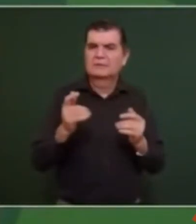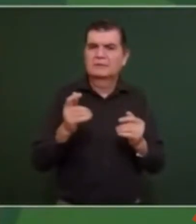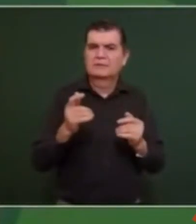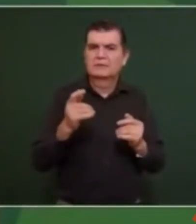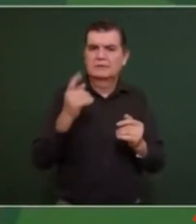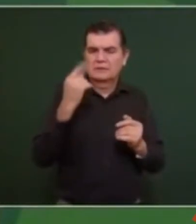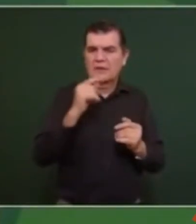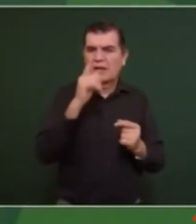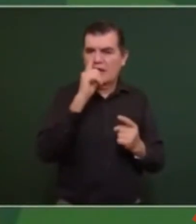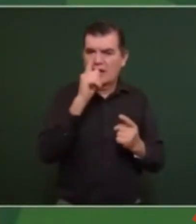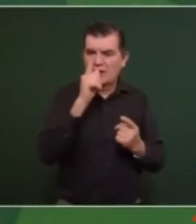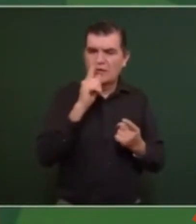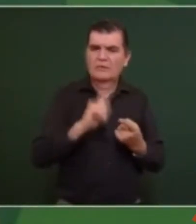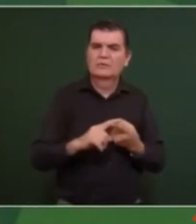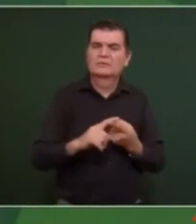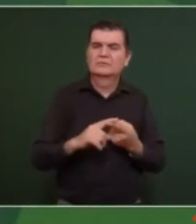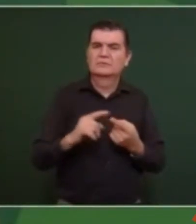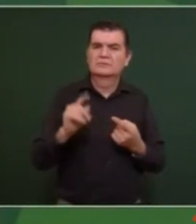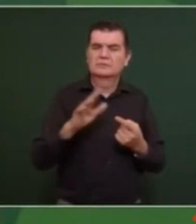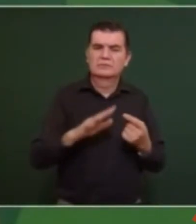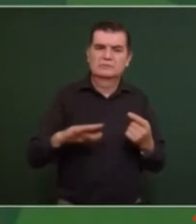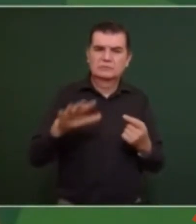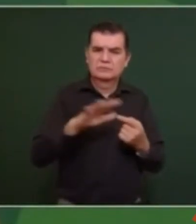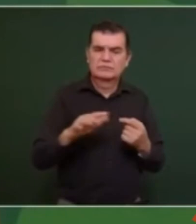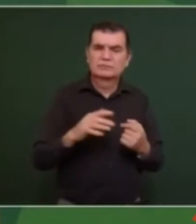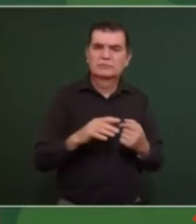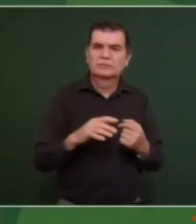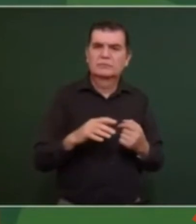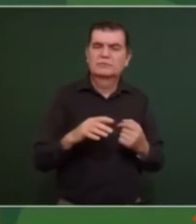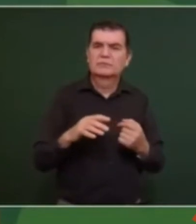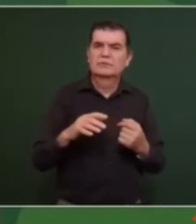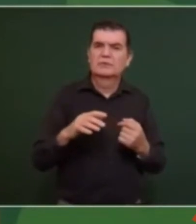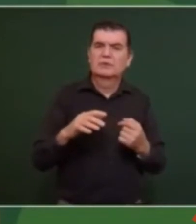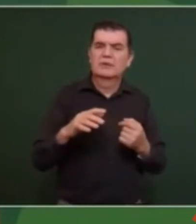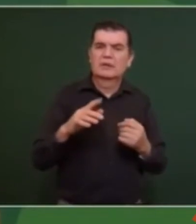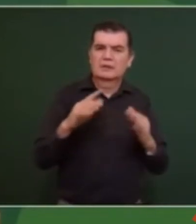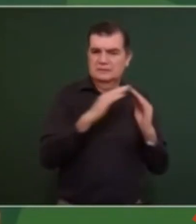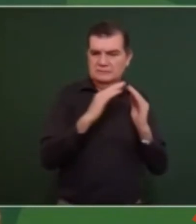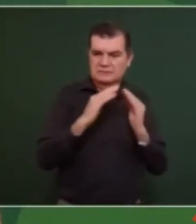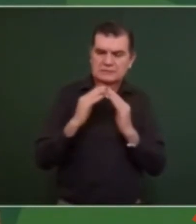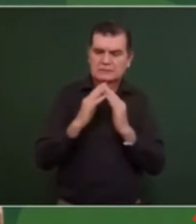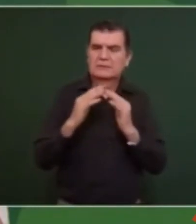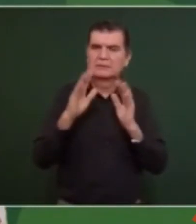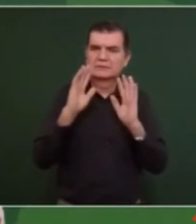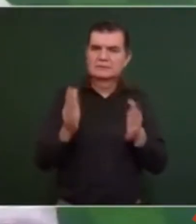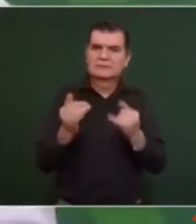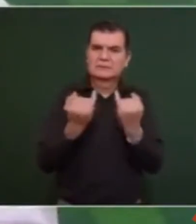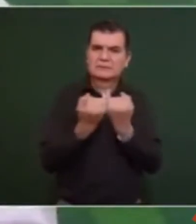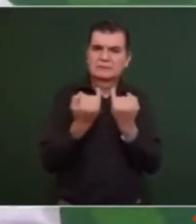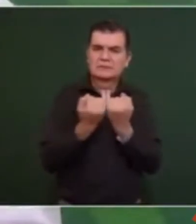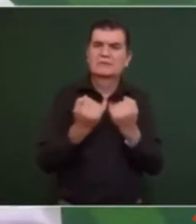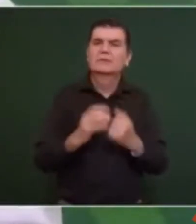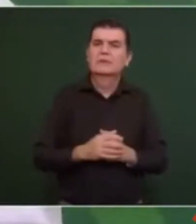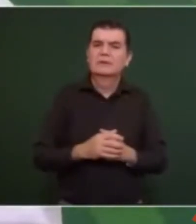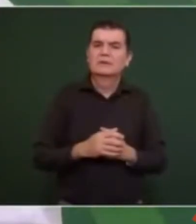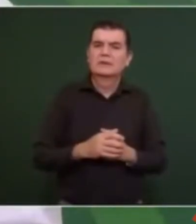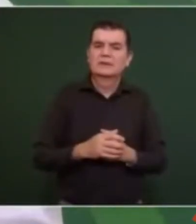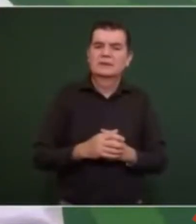luz en todas las viviendas y ya también empieza